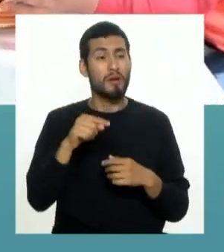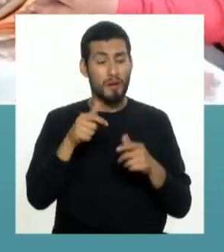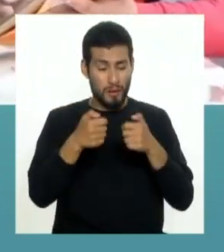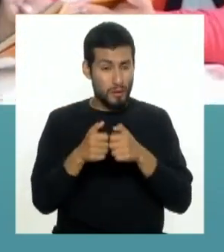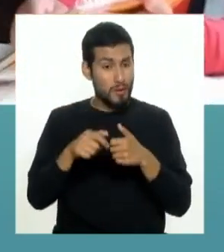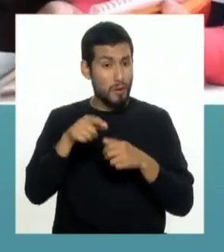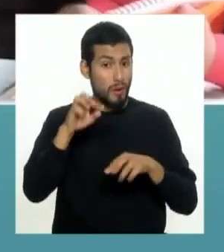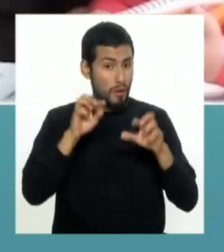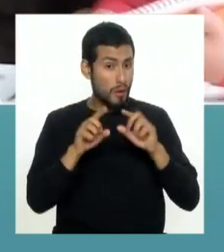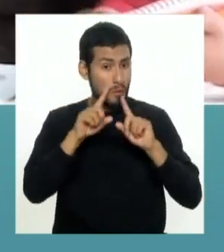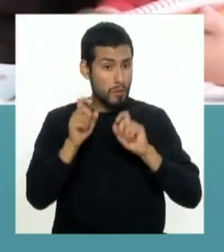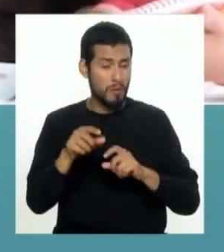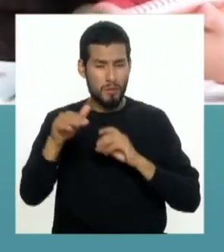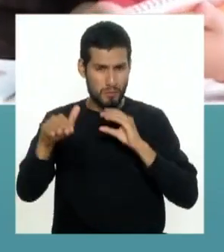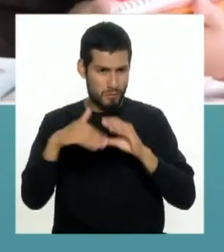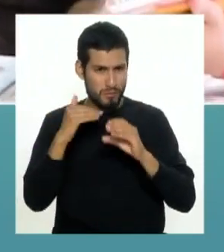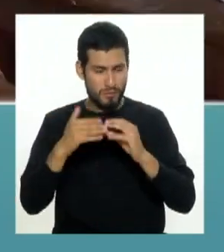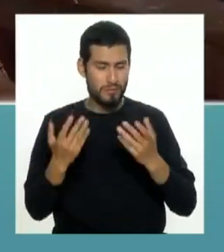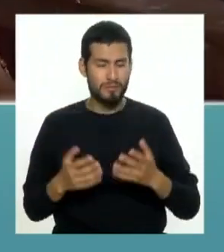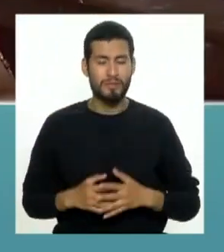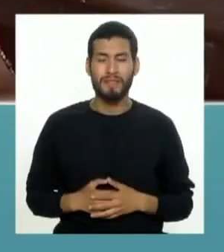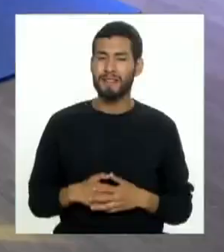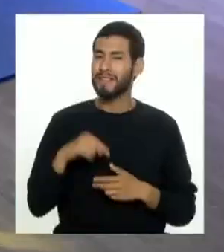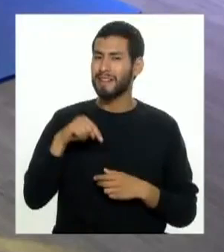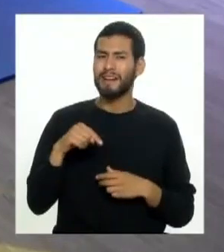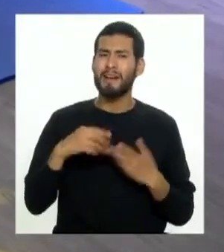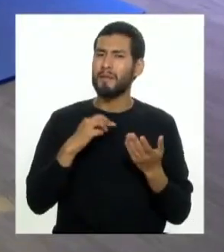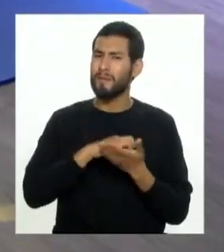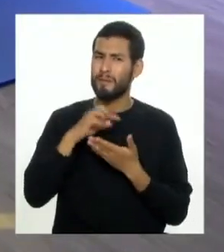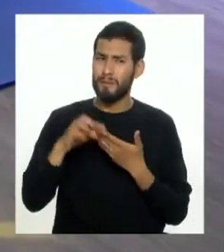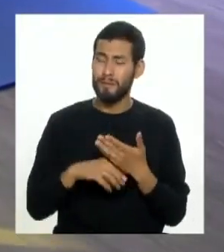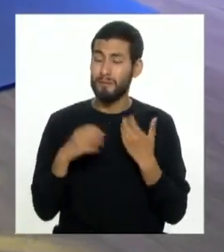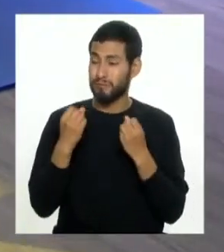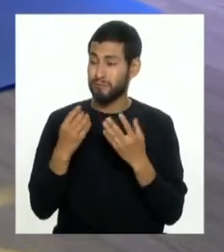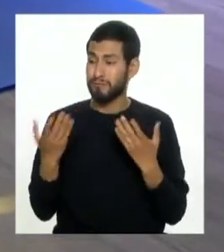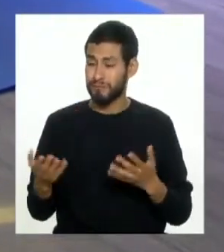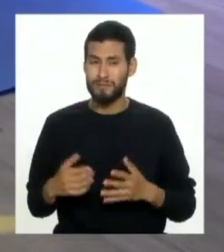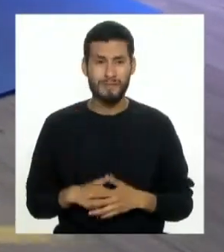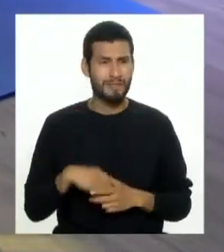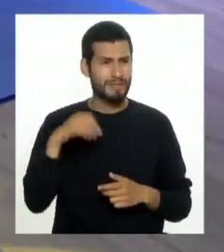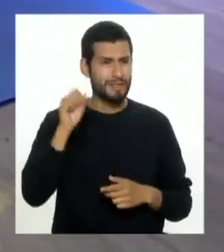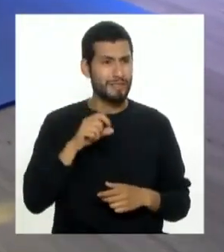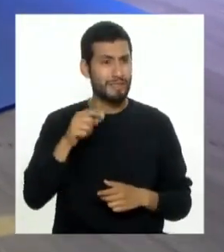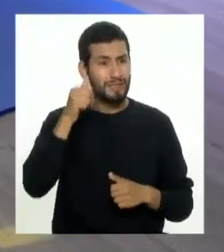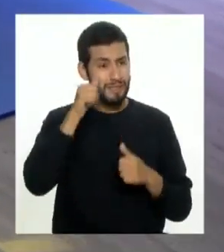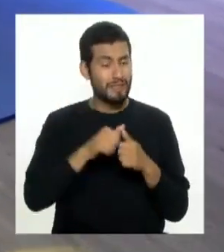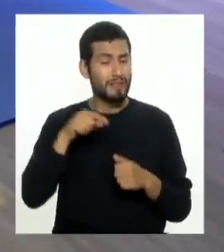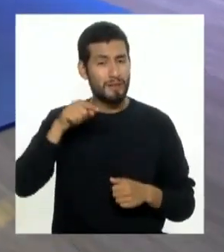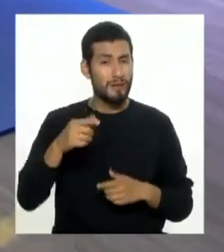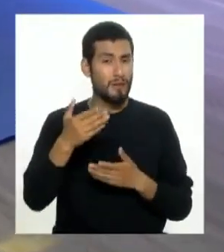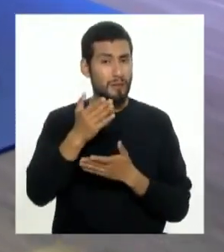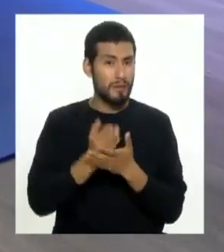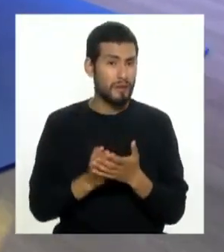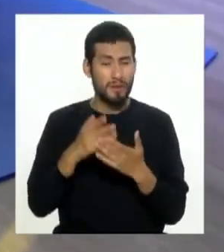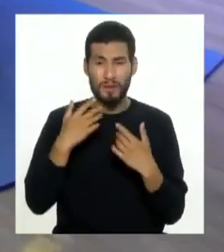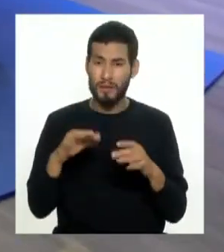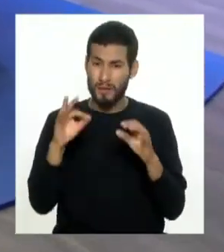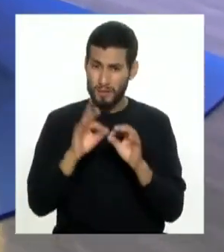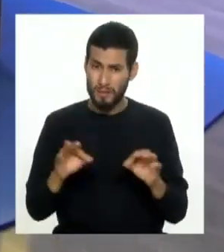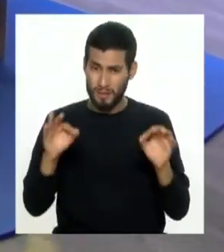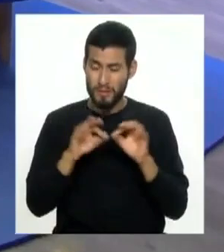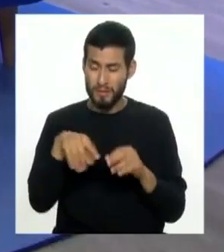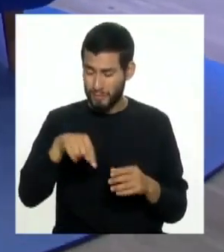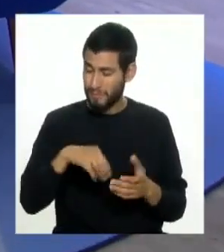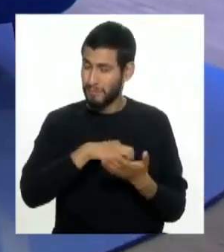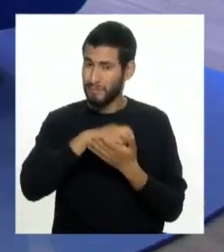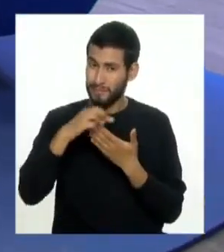tienes alguna pregunta para hacerla. Y es que tenemos un programa cargado, Fátima. Así es. Y recuerden que ustedes son parte principal de